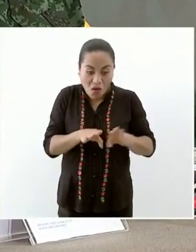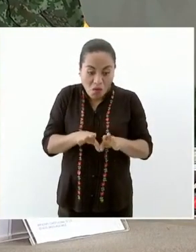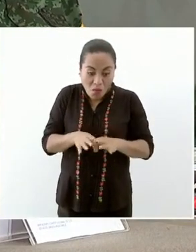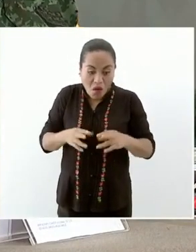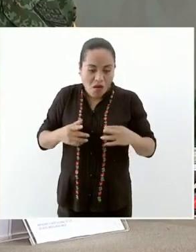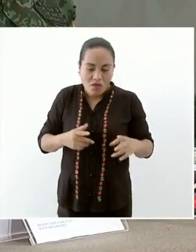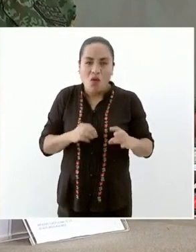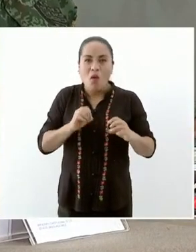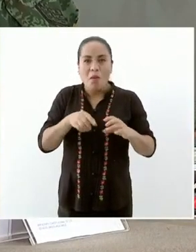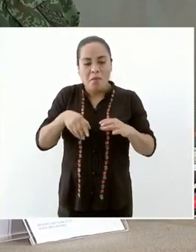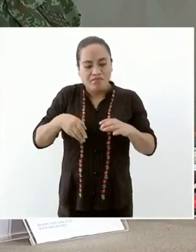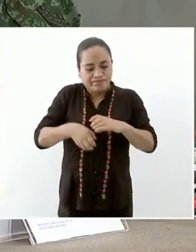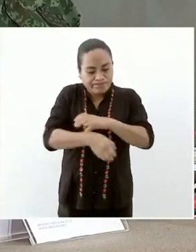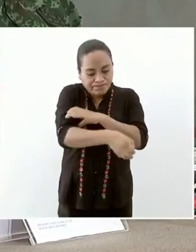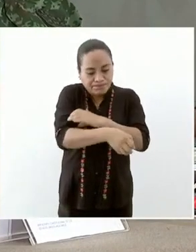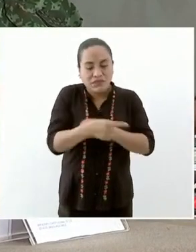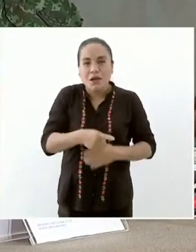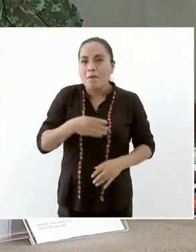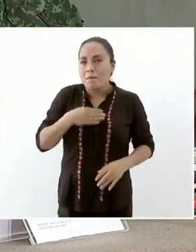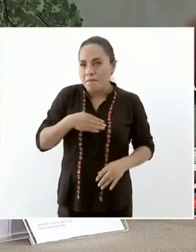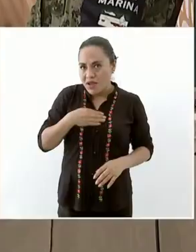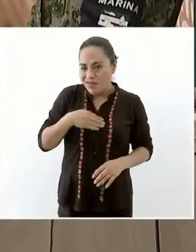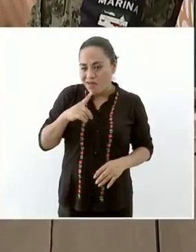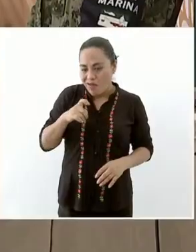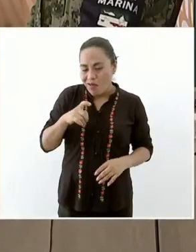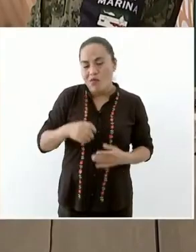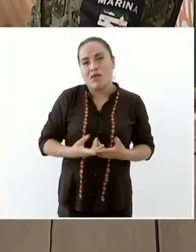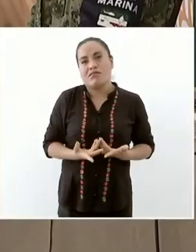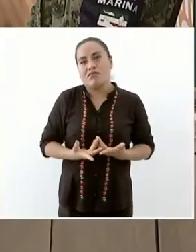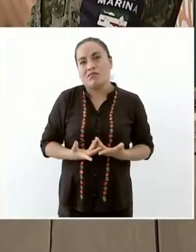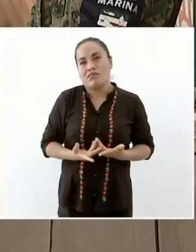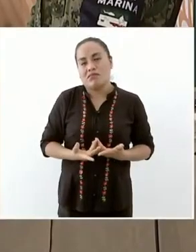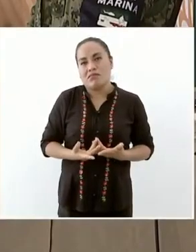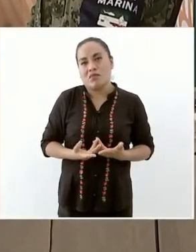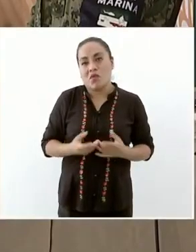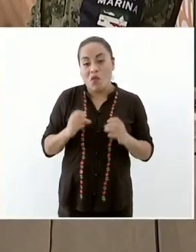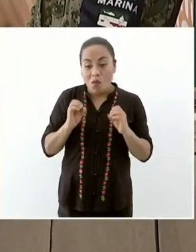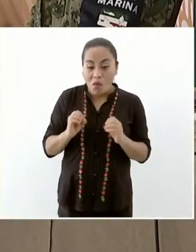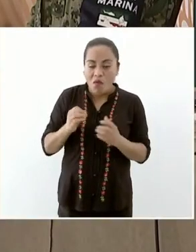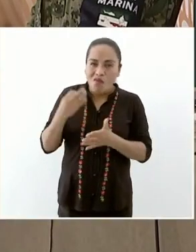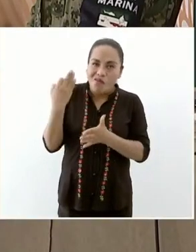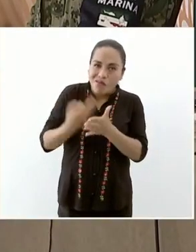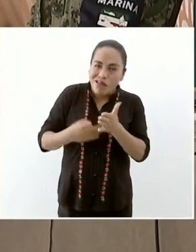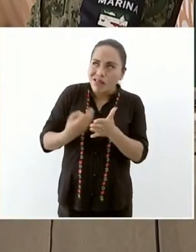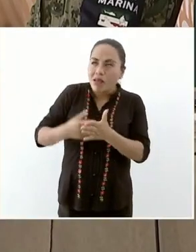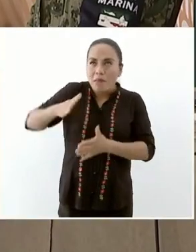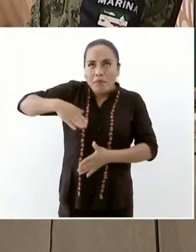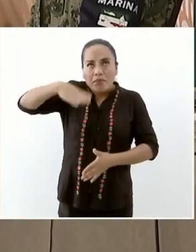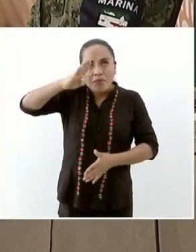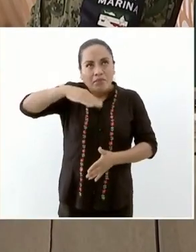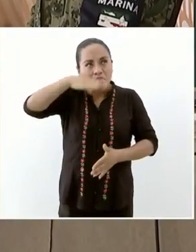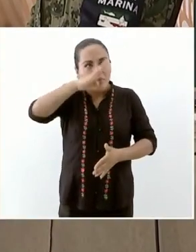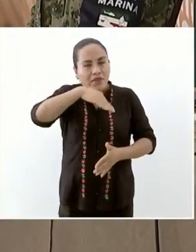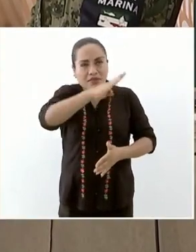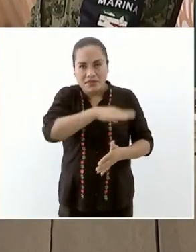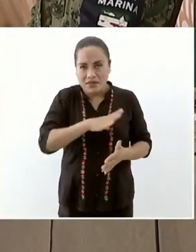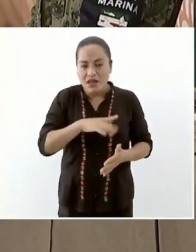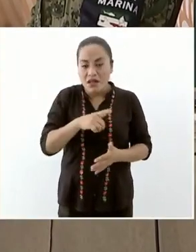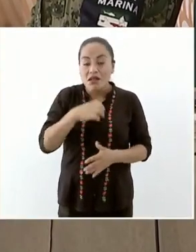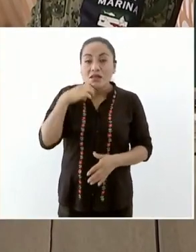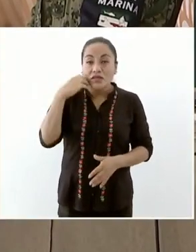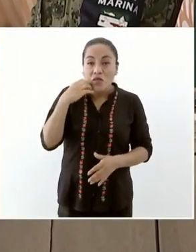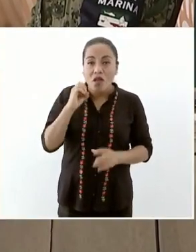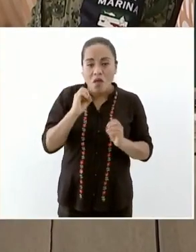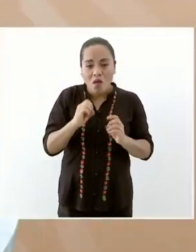o hace falta pintar las escuelas cambiarle la